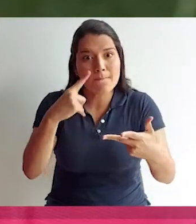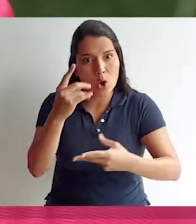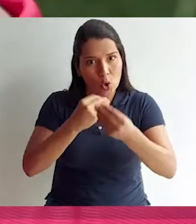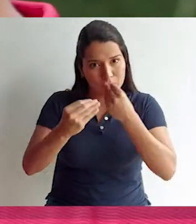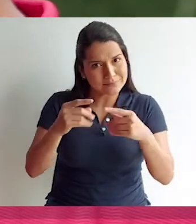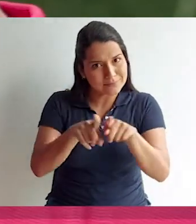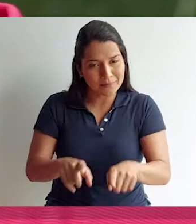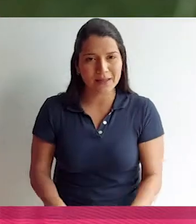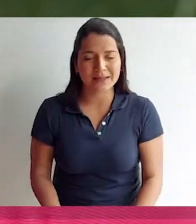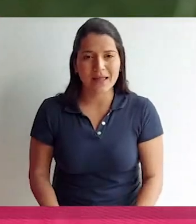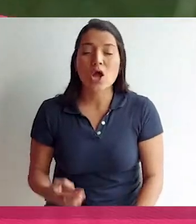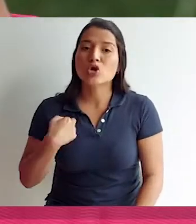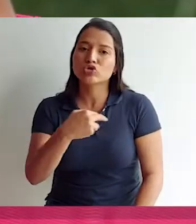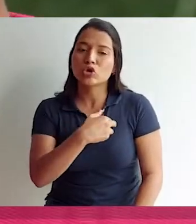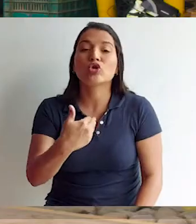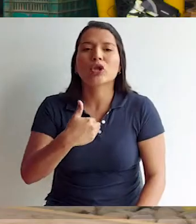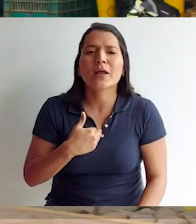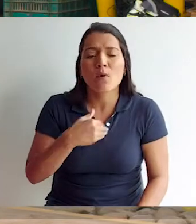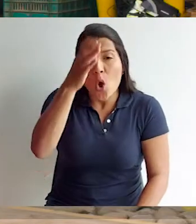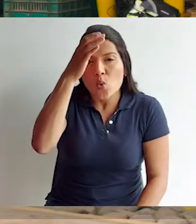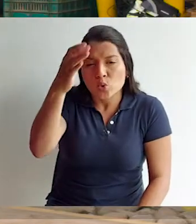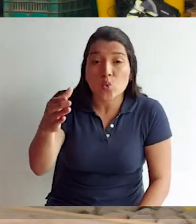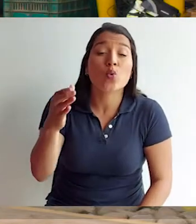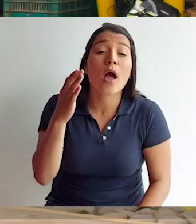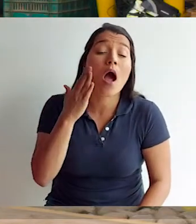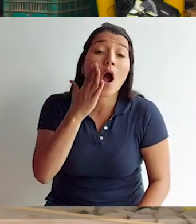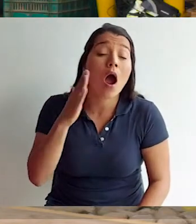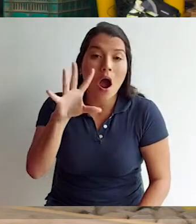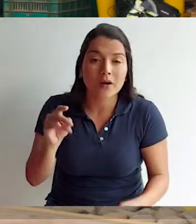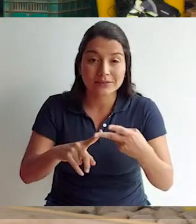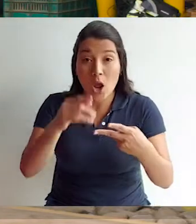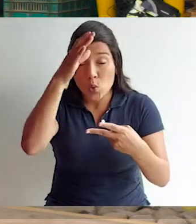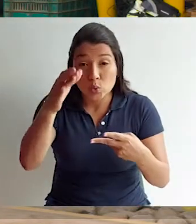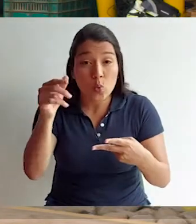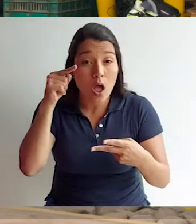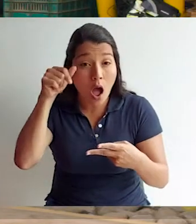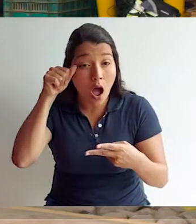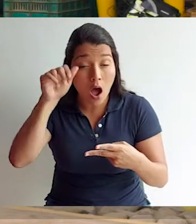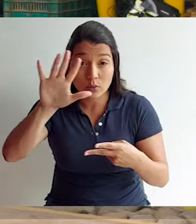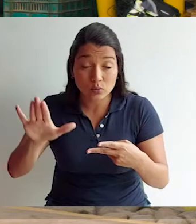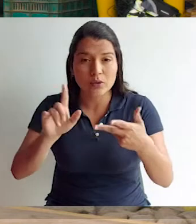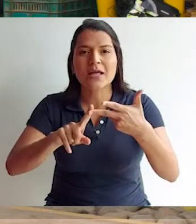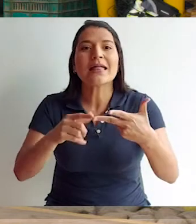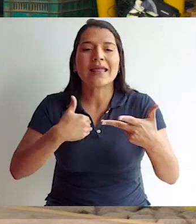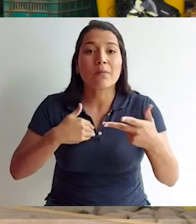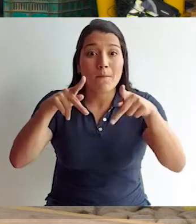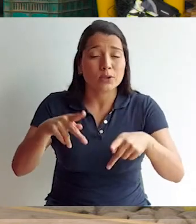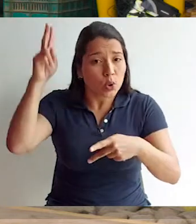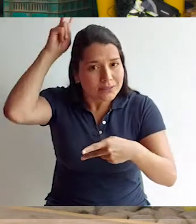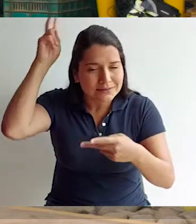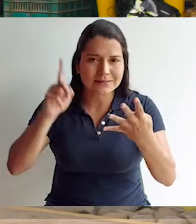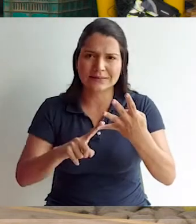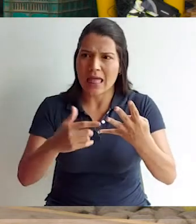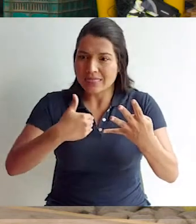y por el tema gastronómico también. Tenemos la cultura afrocaribeña, tenemos a la cultura asiática, tenemos a los